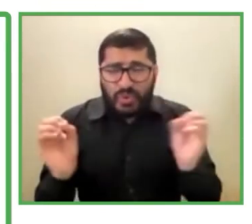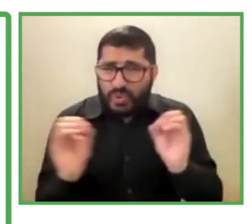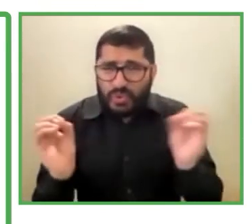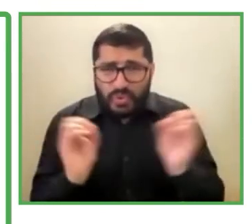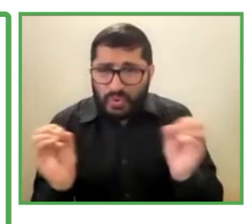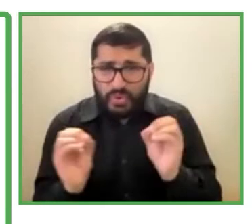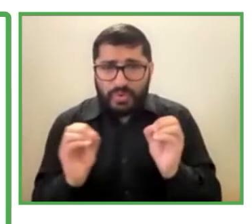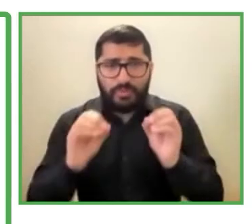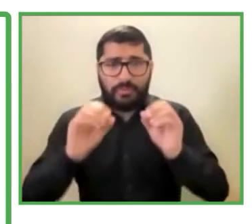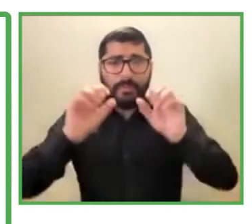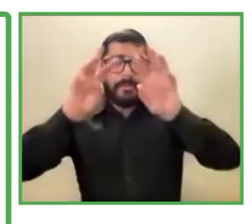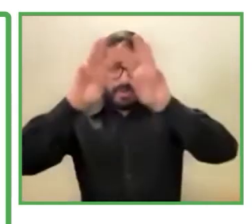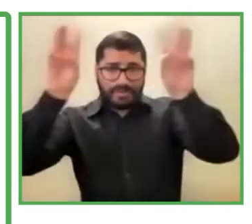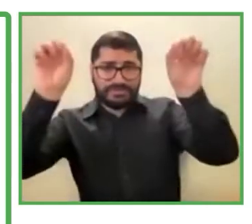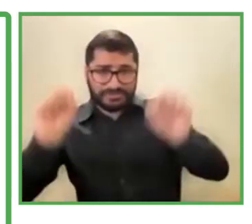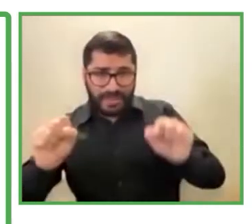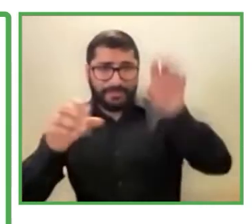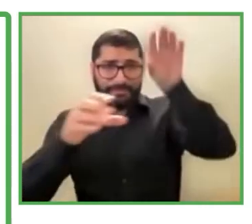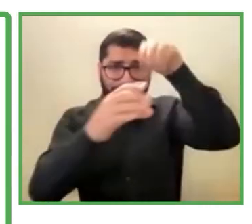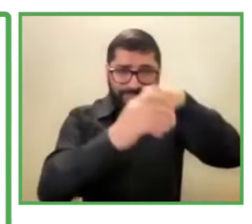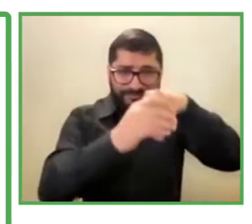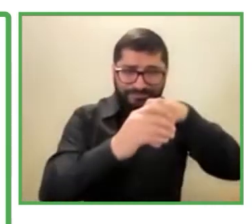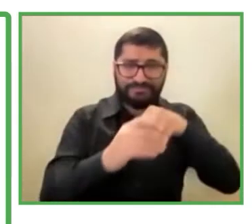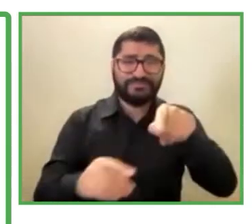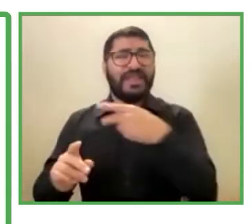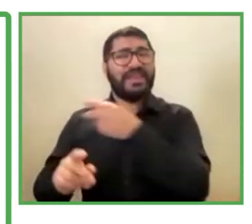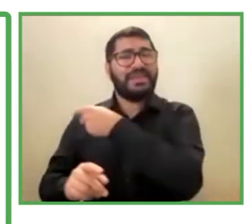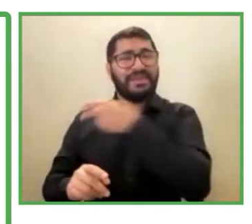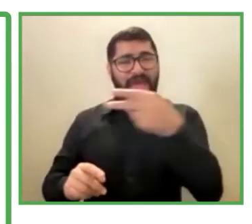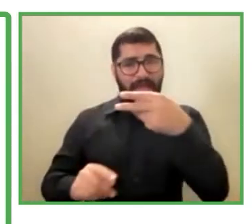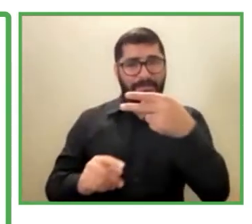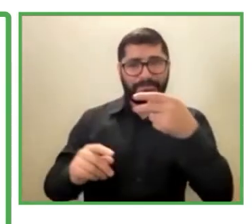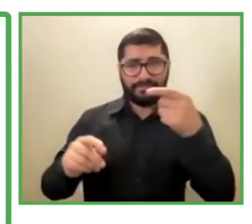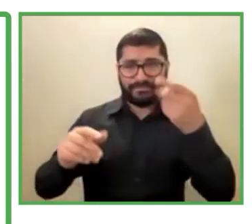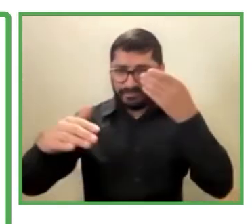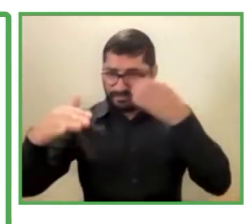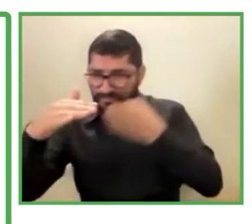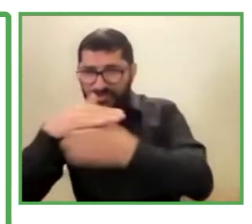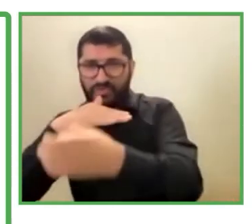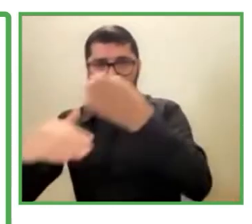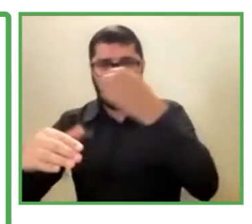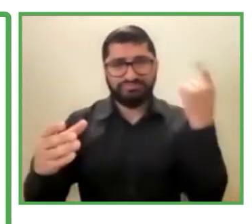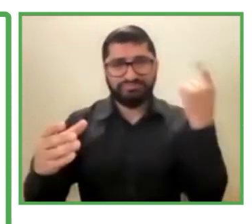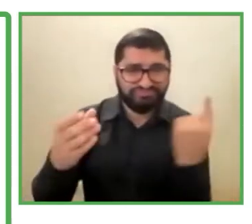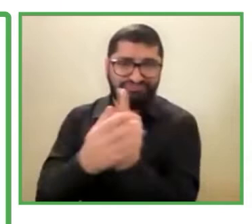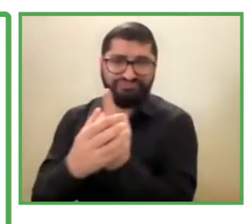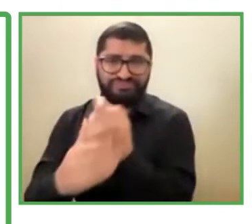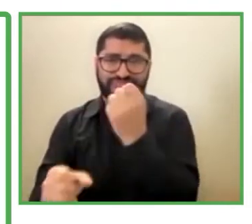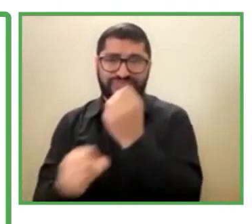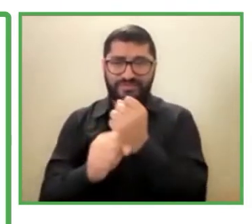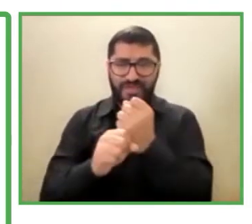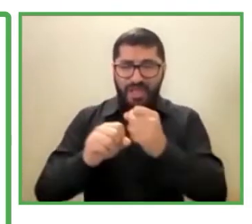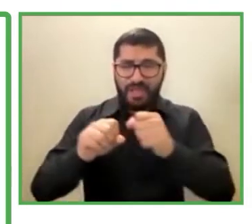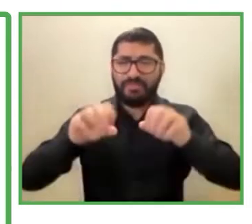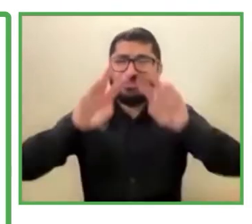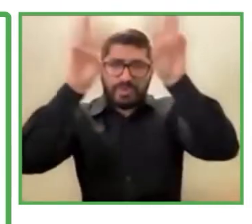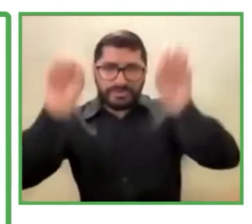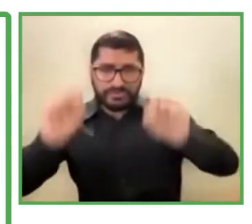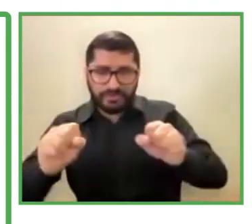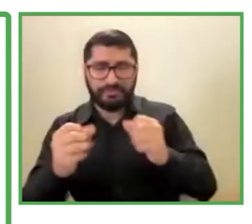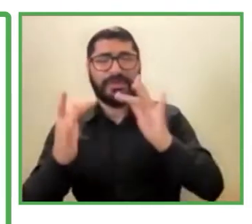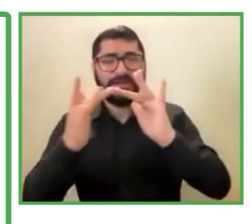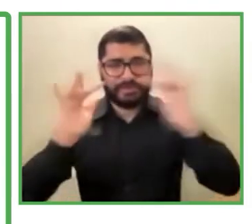GINCLÚYETE, es una plataforma que fue desarrollada precisamente para tener acompañamiento en dos